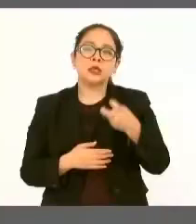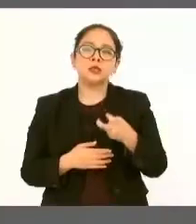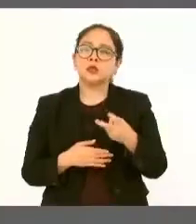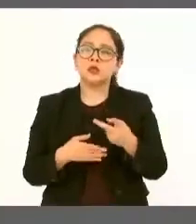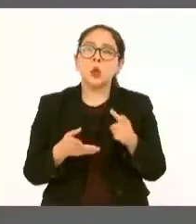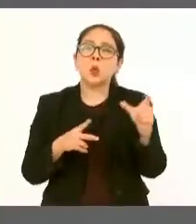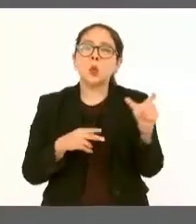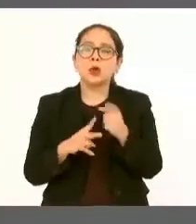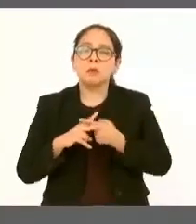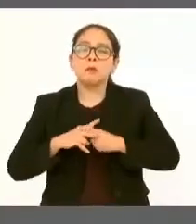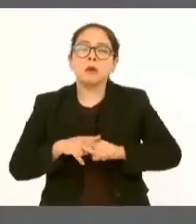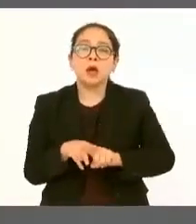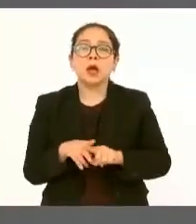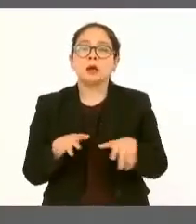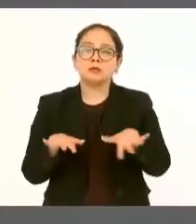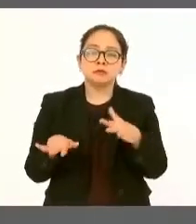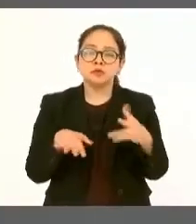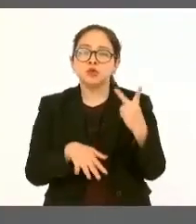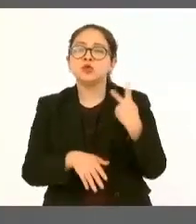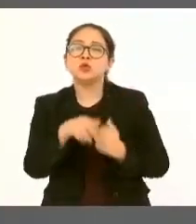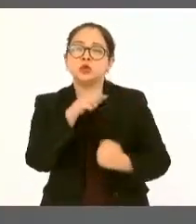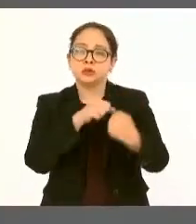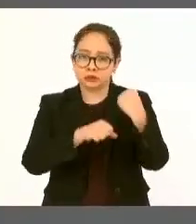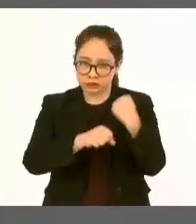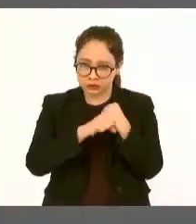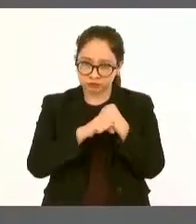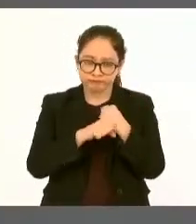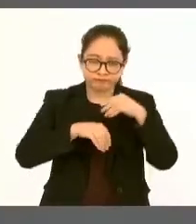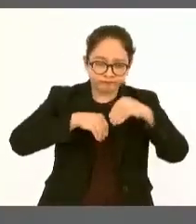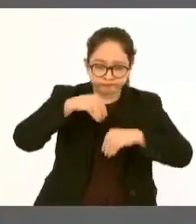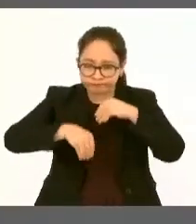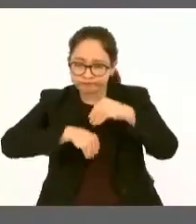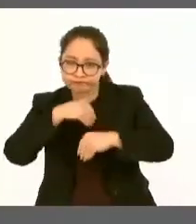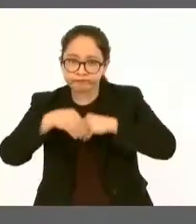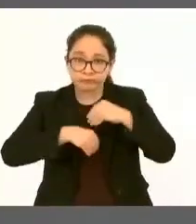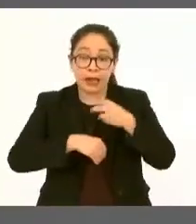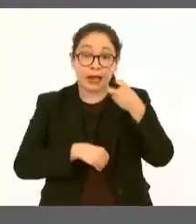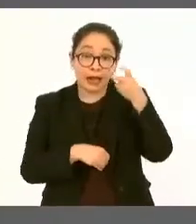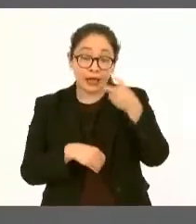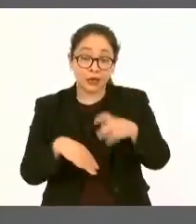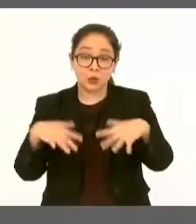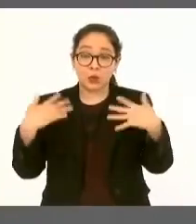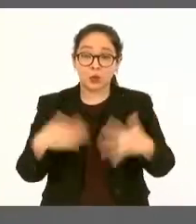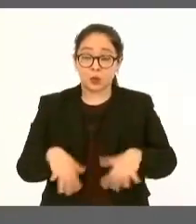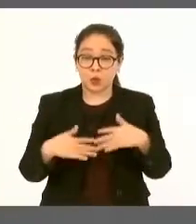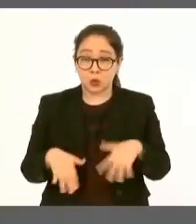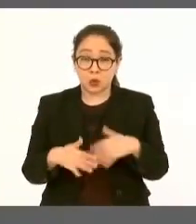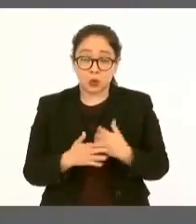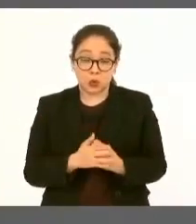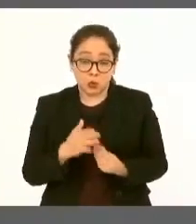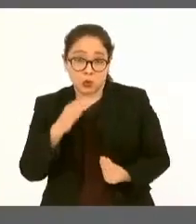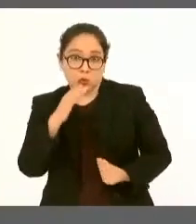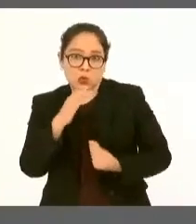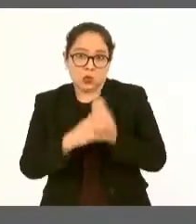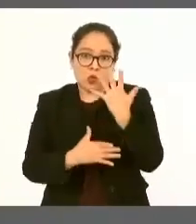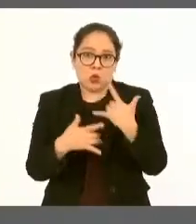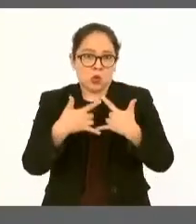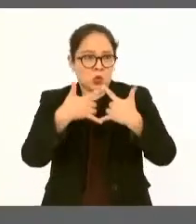programas que nunca se habían